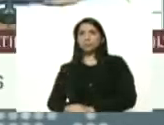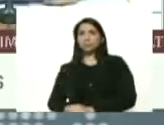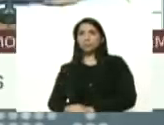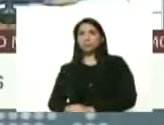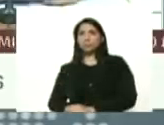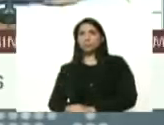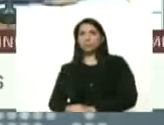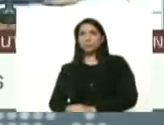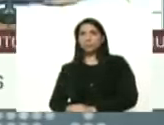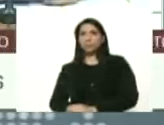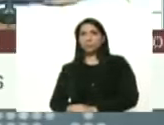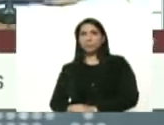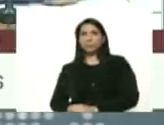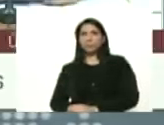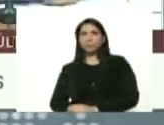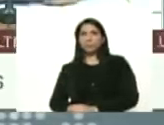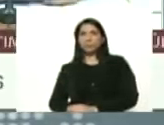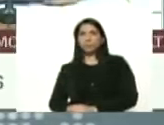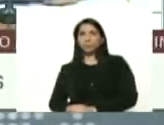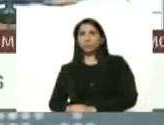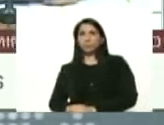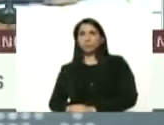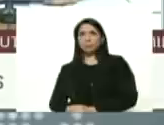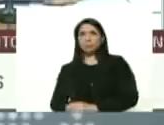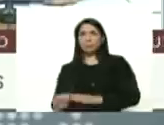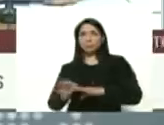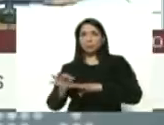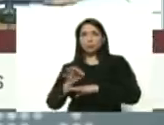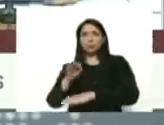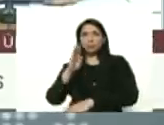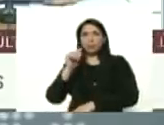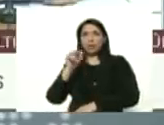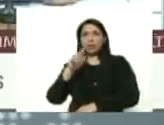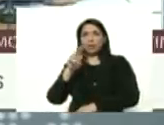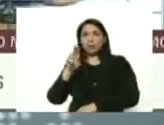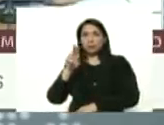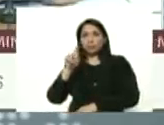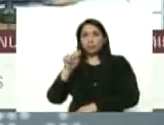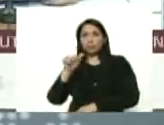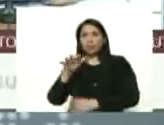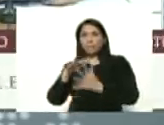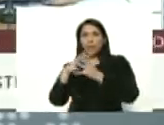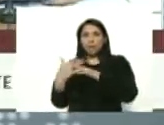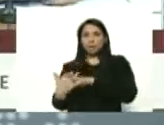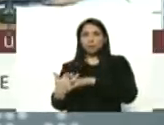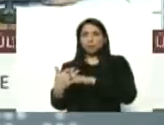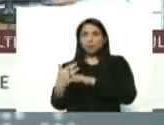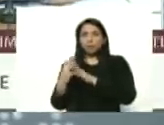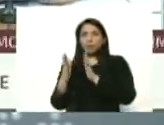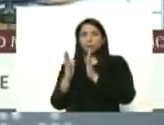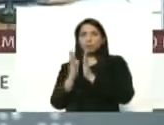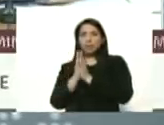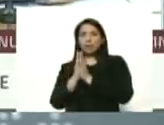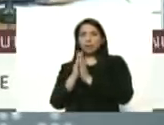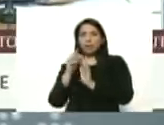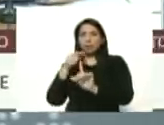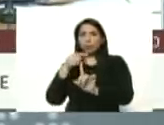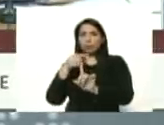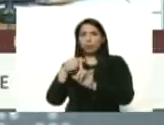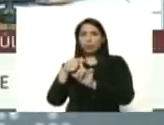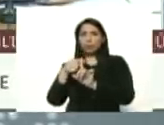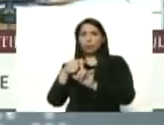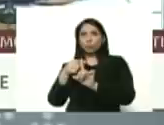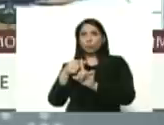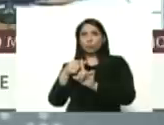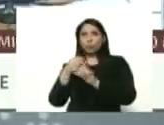una muchacha de 15 años municipio Baruta barrio Santa Cruz del Este bueno gobernador